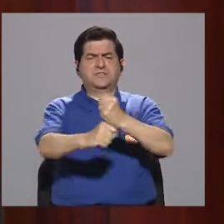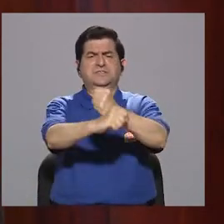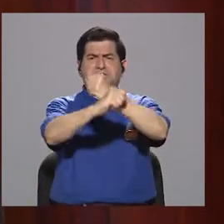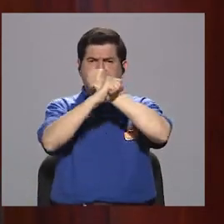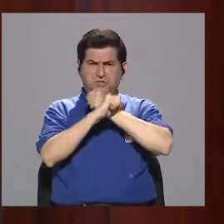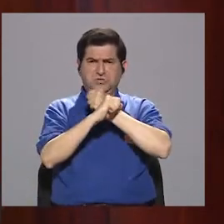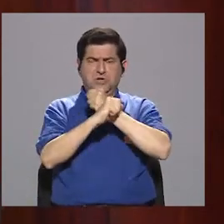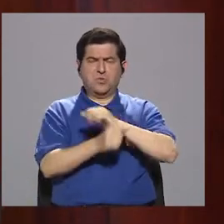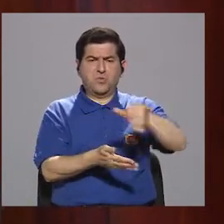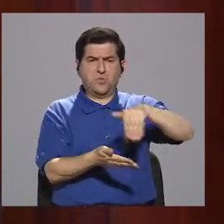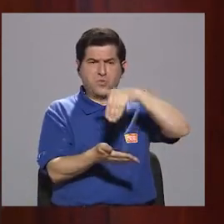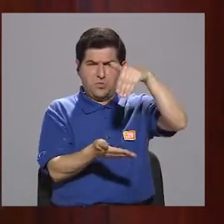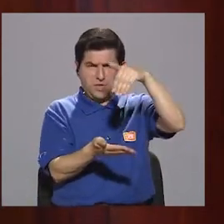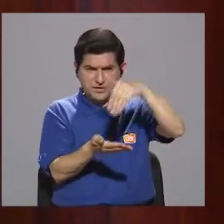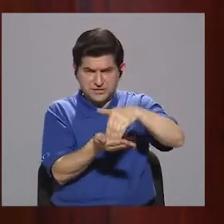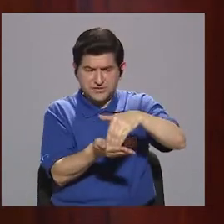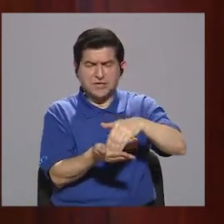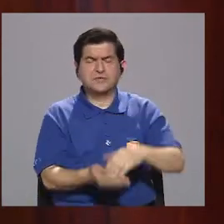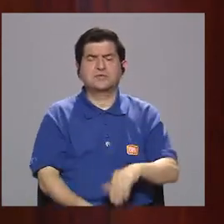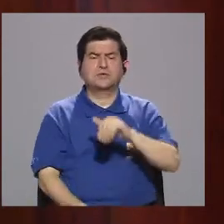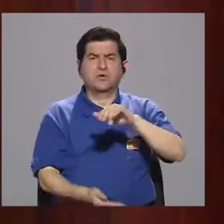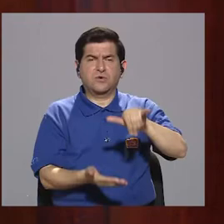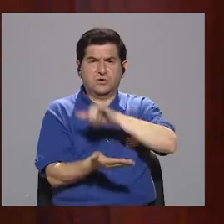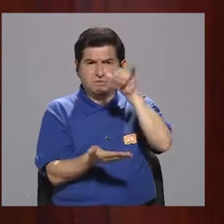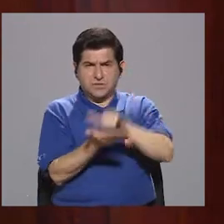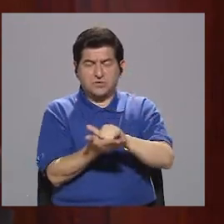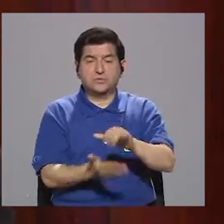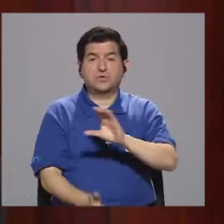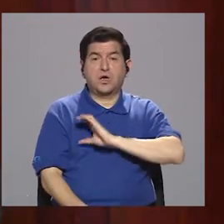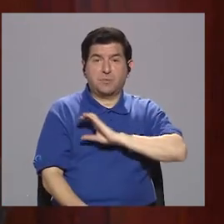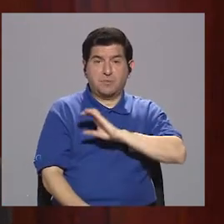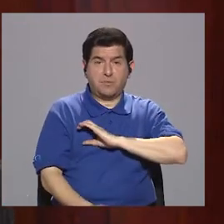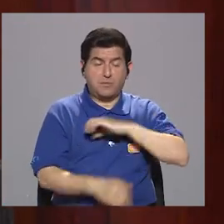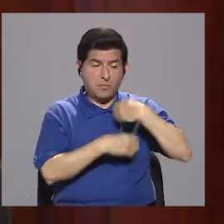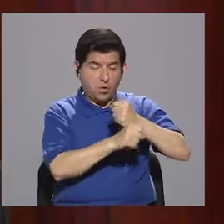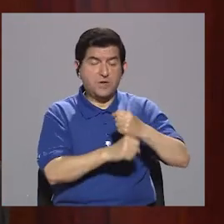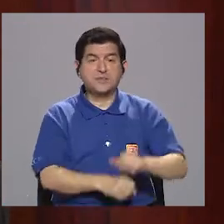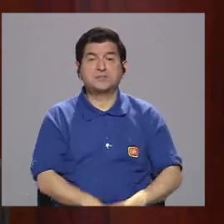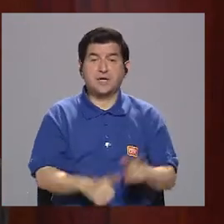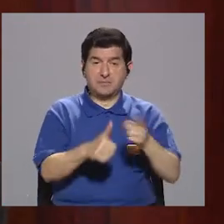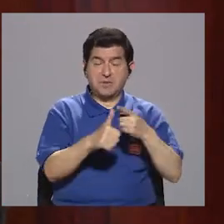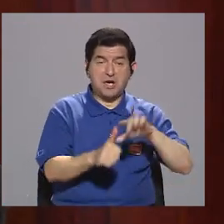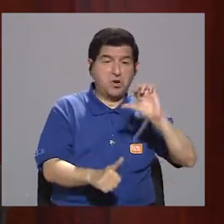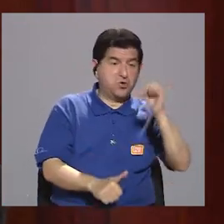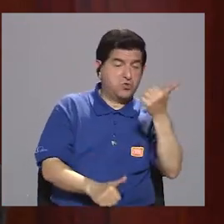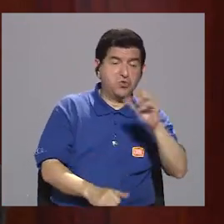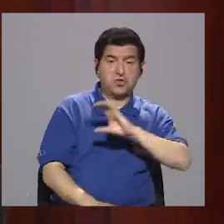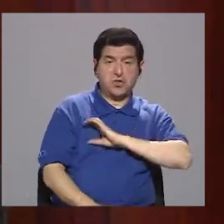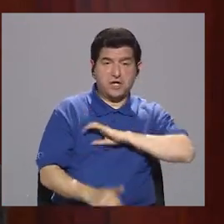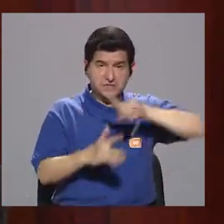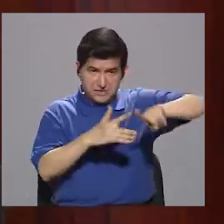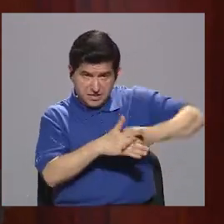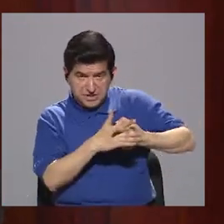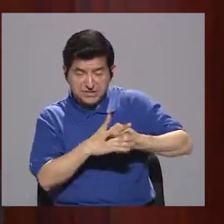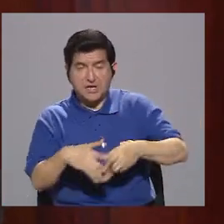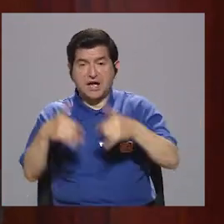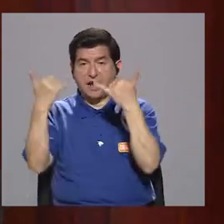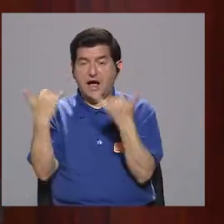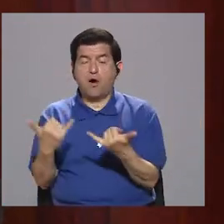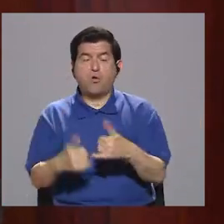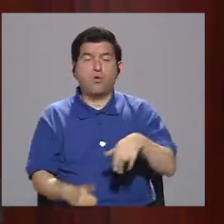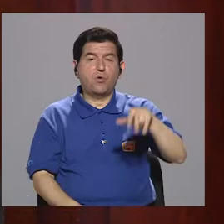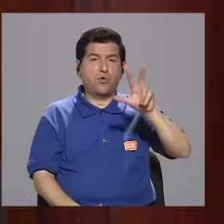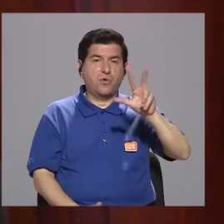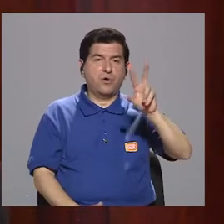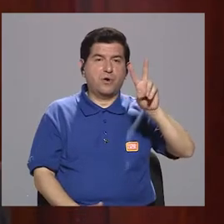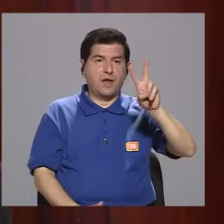seguridad al centro de San José. Y la policía municipal pasó de tener 10 policías con los que empezamos a tener hoy